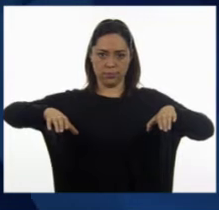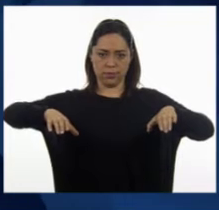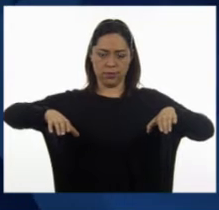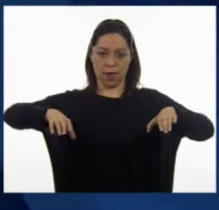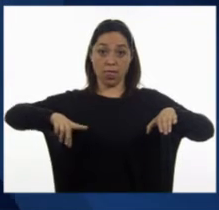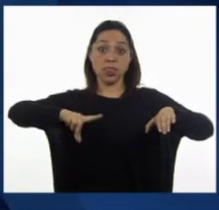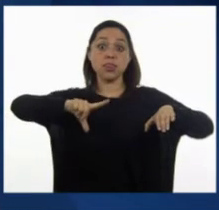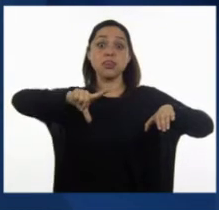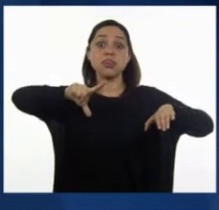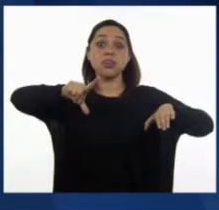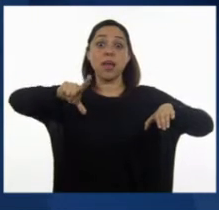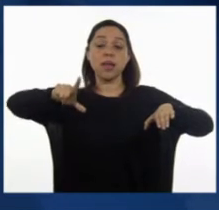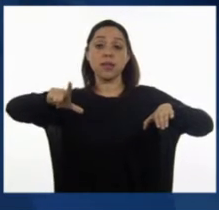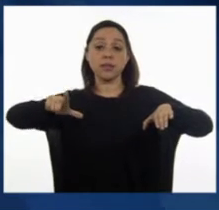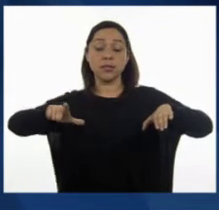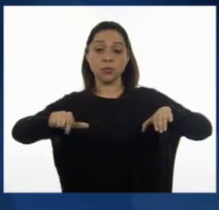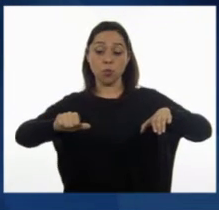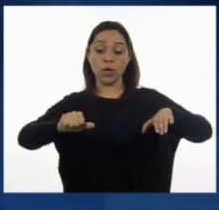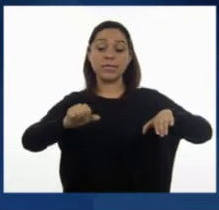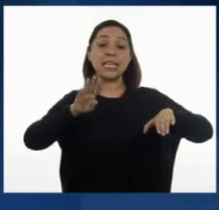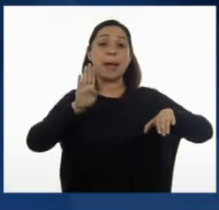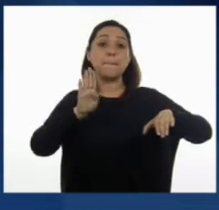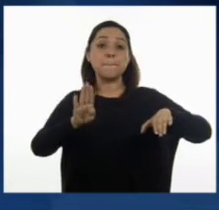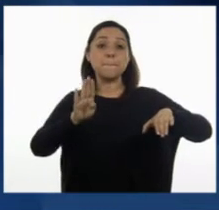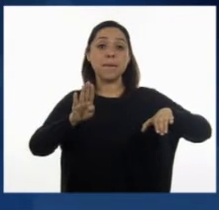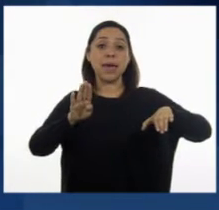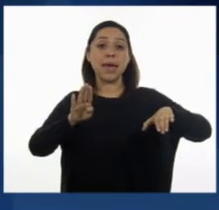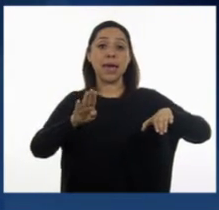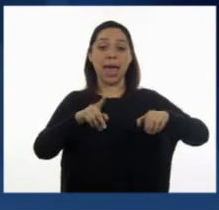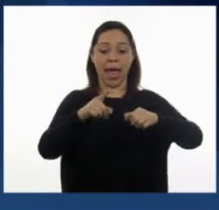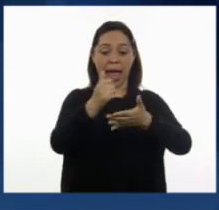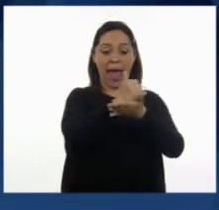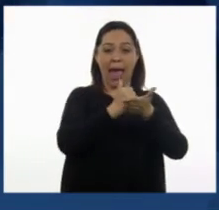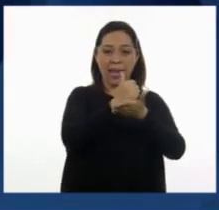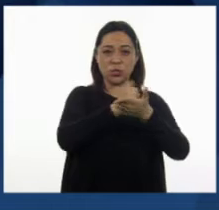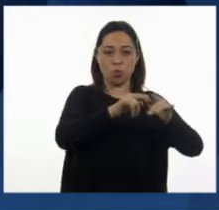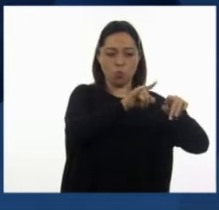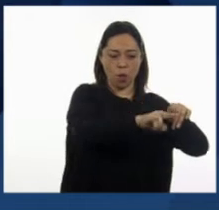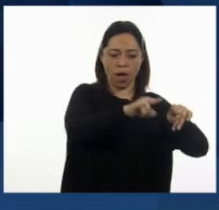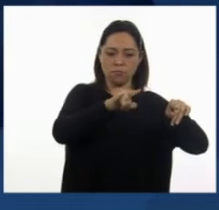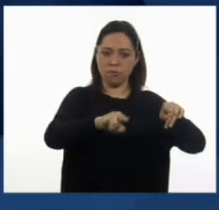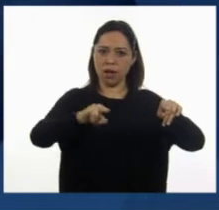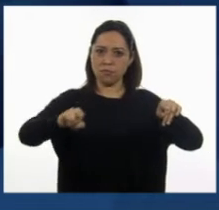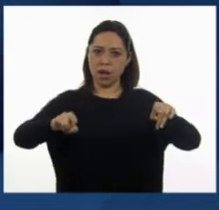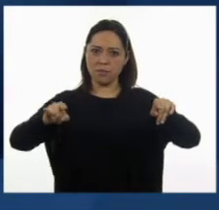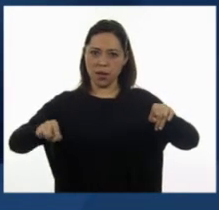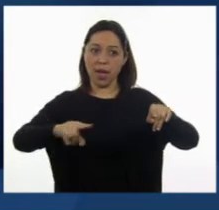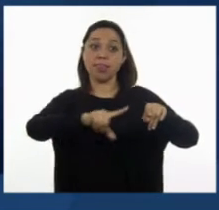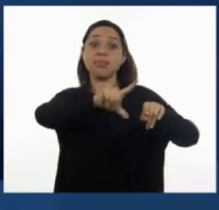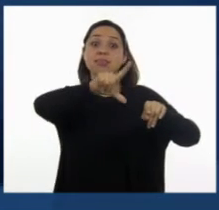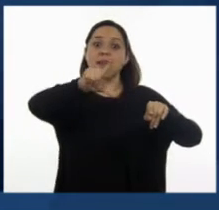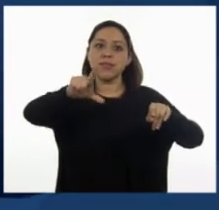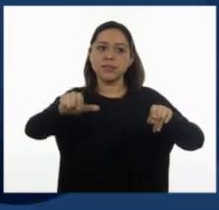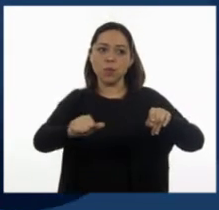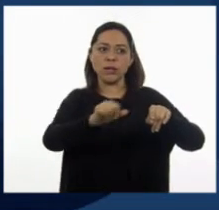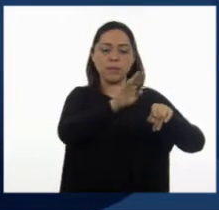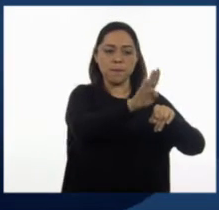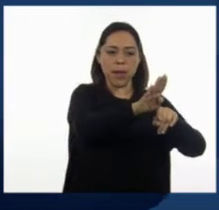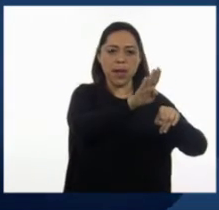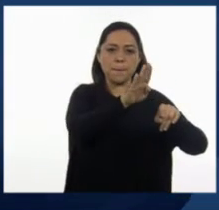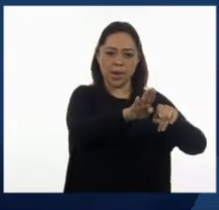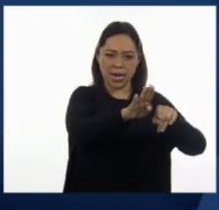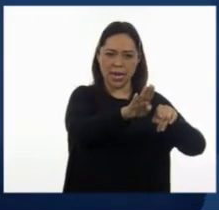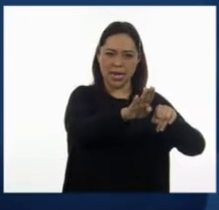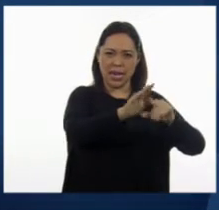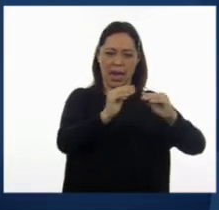el preferente B indicado con el color azul. Después, preferente doble B que está un poquito